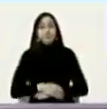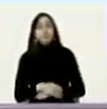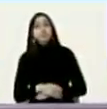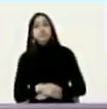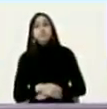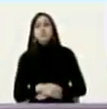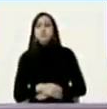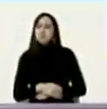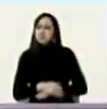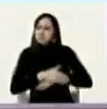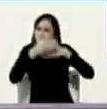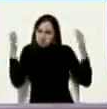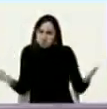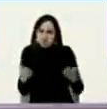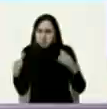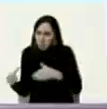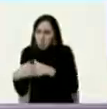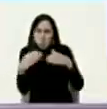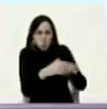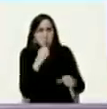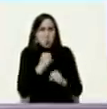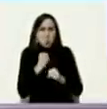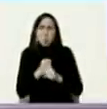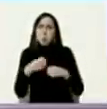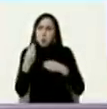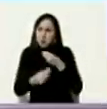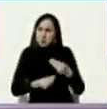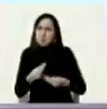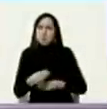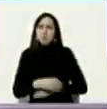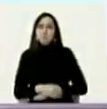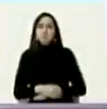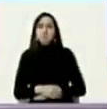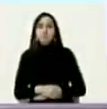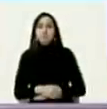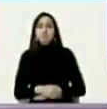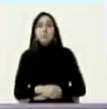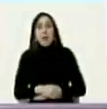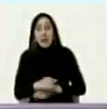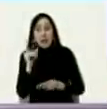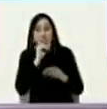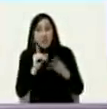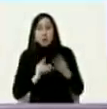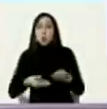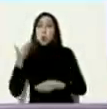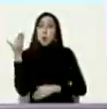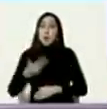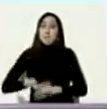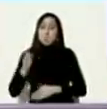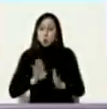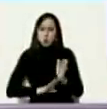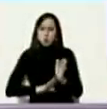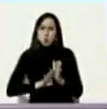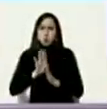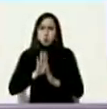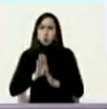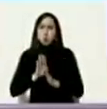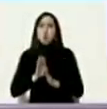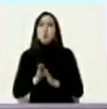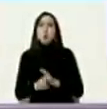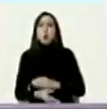reanimación de todos los sectores de la economía hay datos muy importantes en el crecimiento del consumo